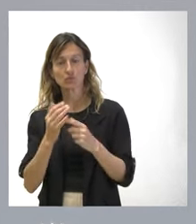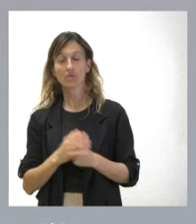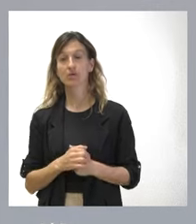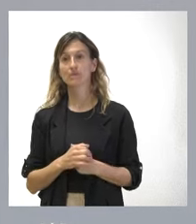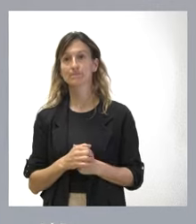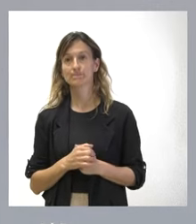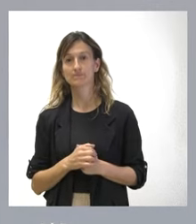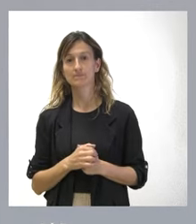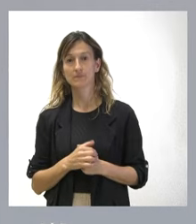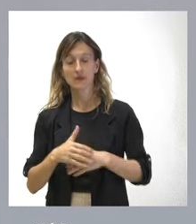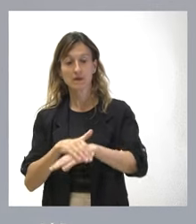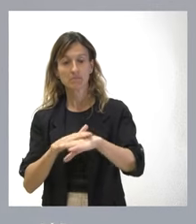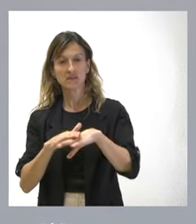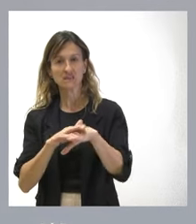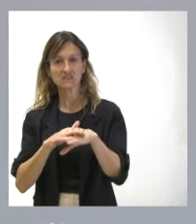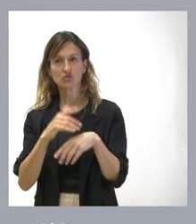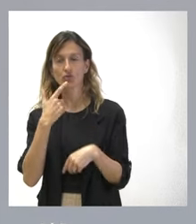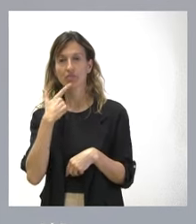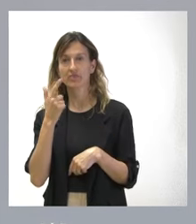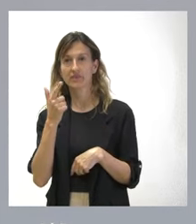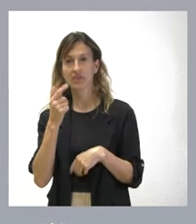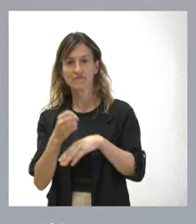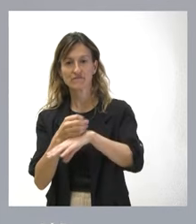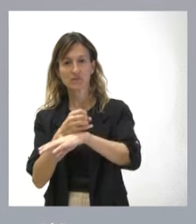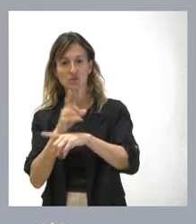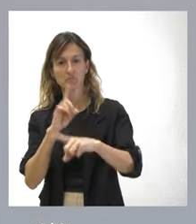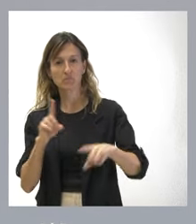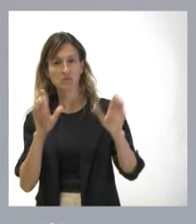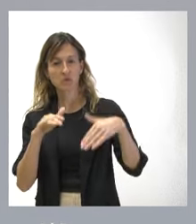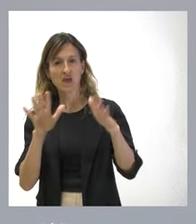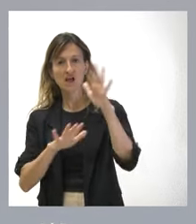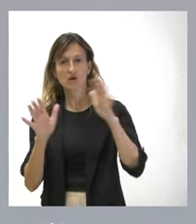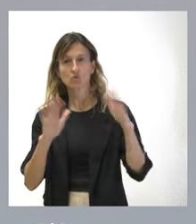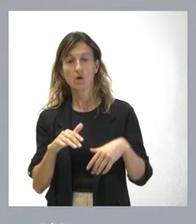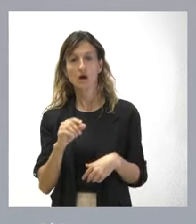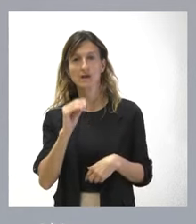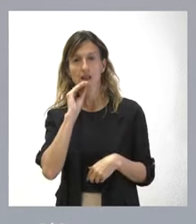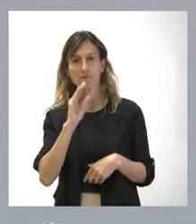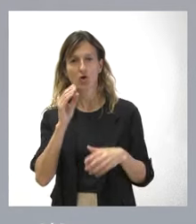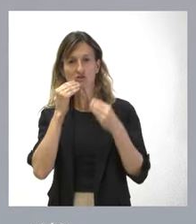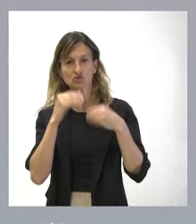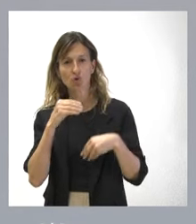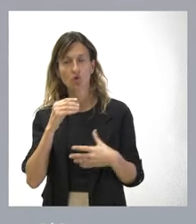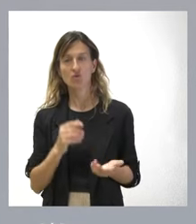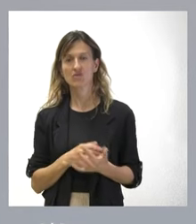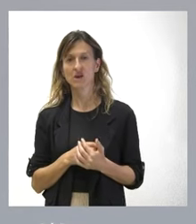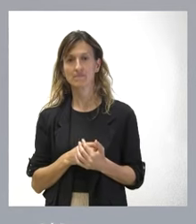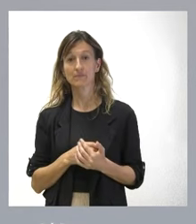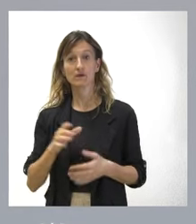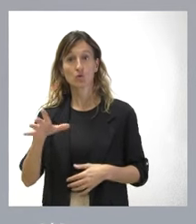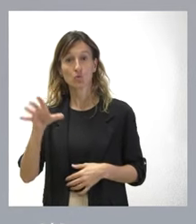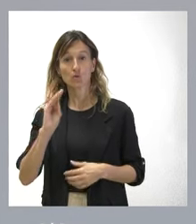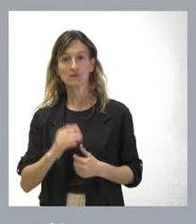podemos entender que el ministro diga que el ferrocarril no tiene ningún caos, que está en el mejor momento de su historia. Es evidente las circunstancias por las que estamos